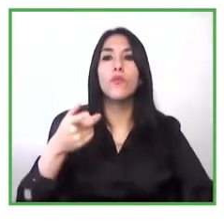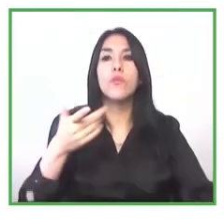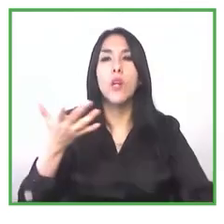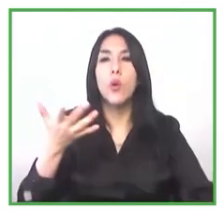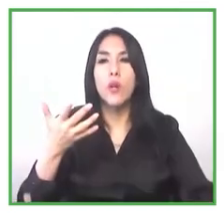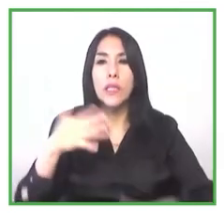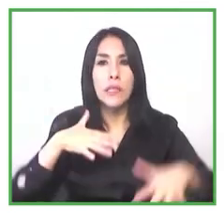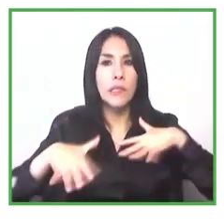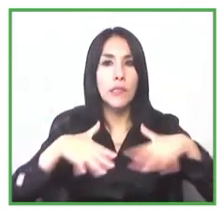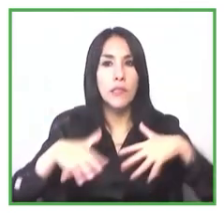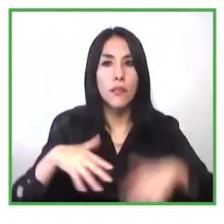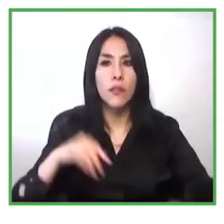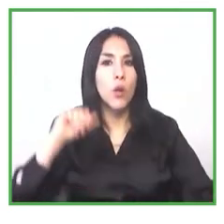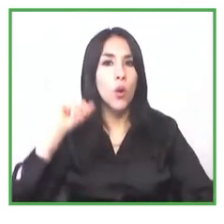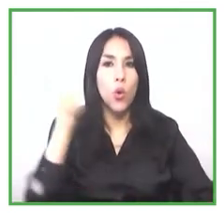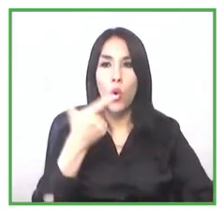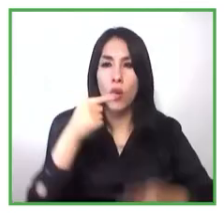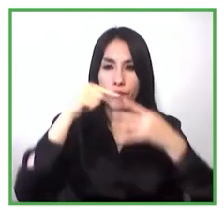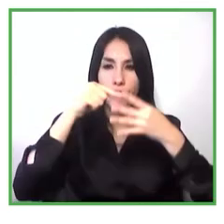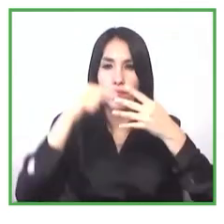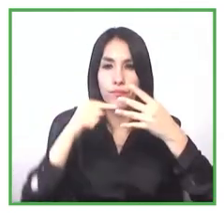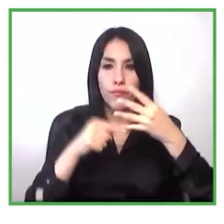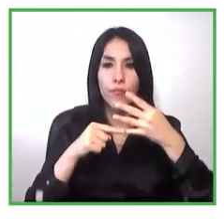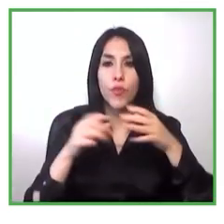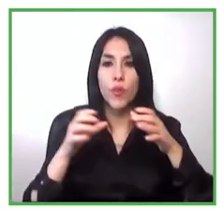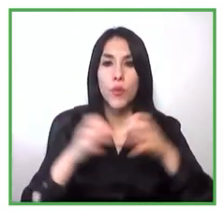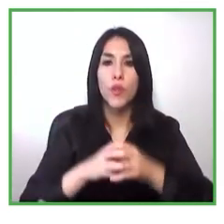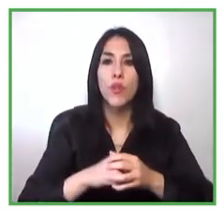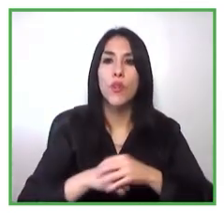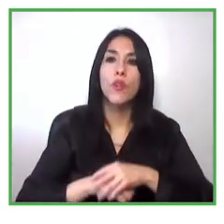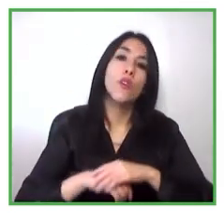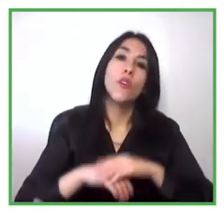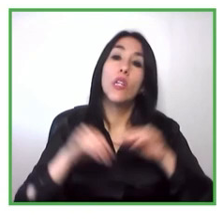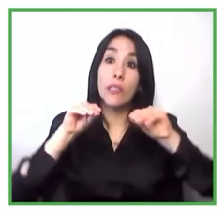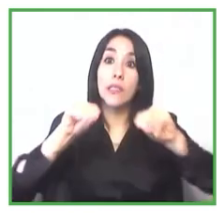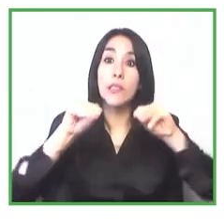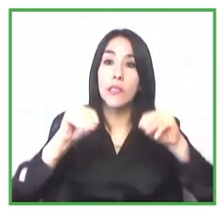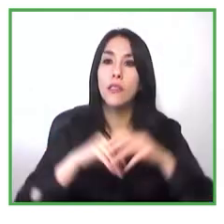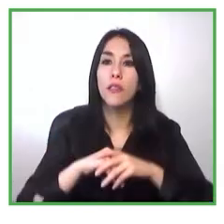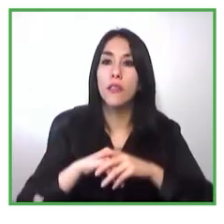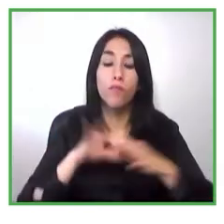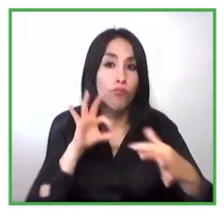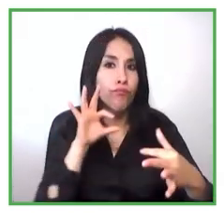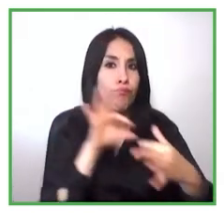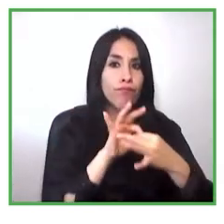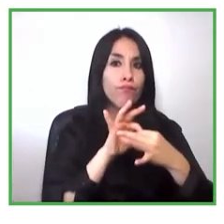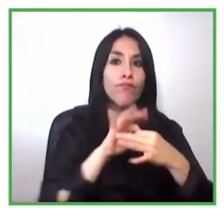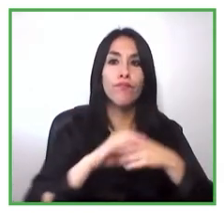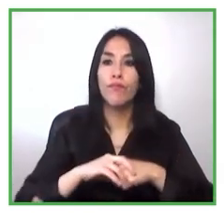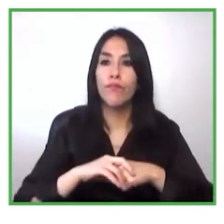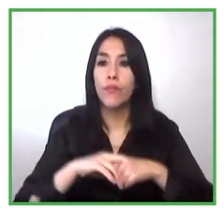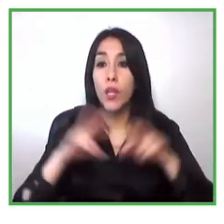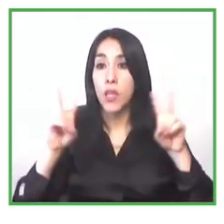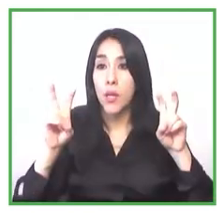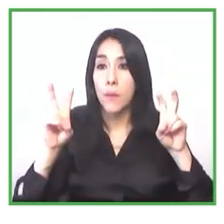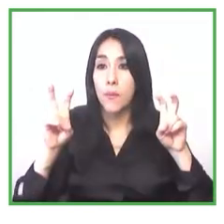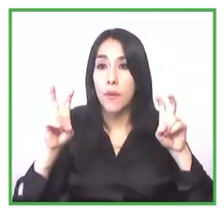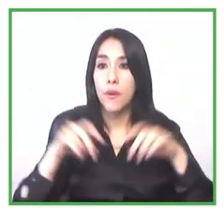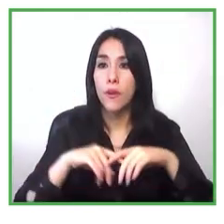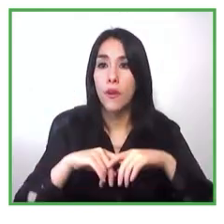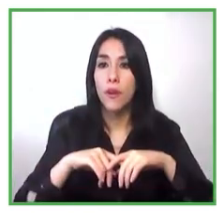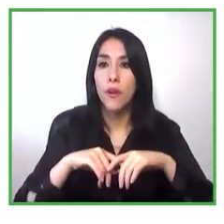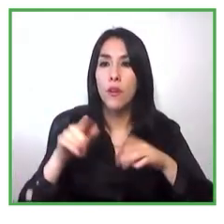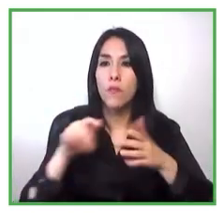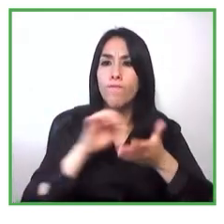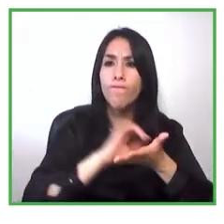manera paralela a lo que se hacía desde todo el punto de vista técnico en los temas financieros administrativos y operativos también